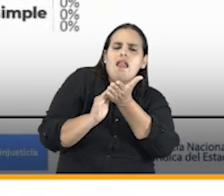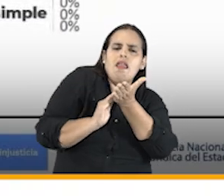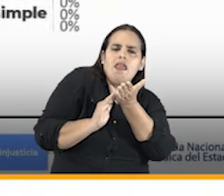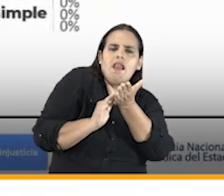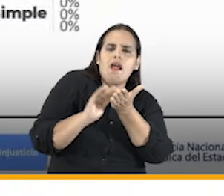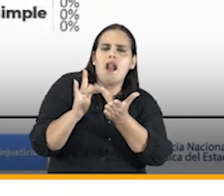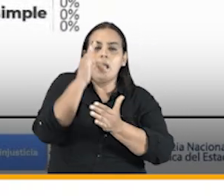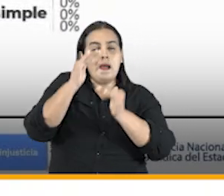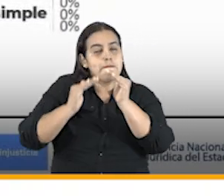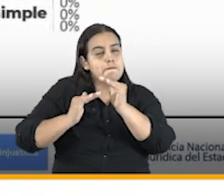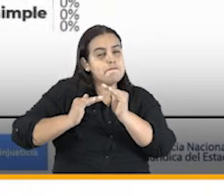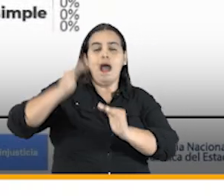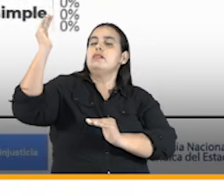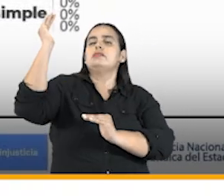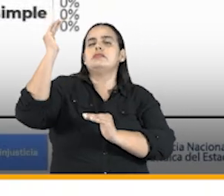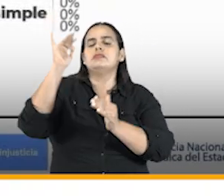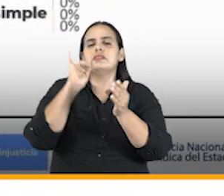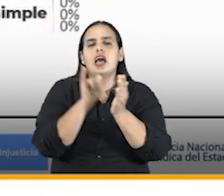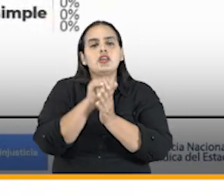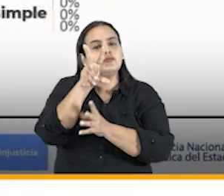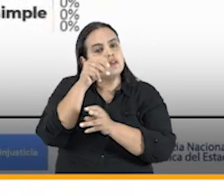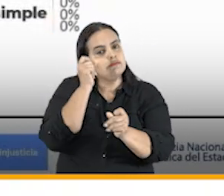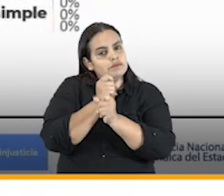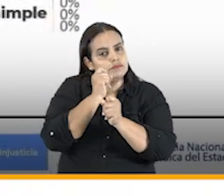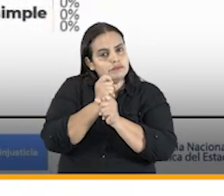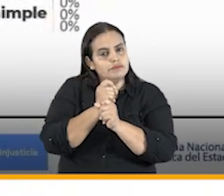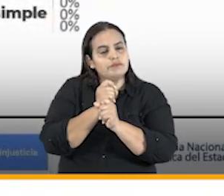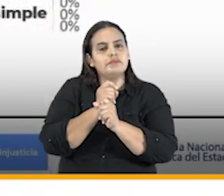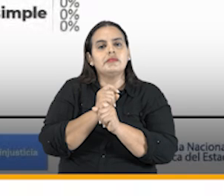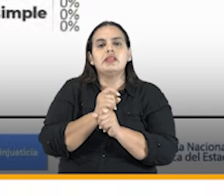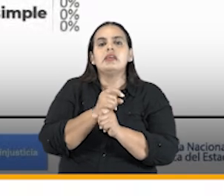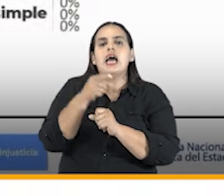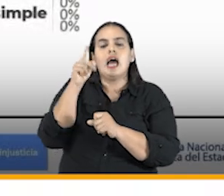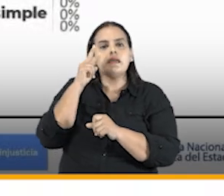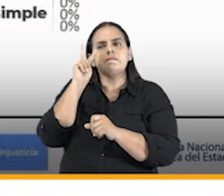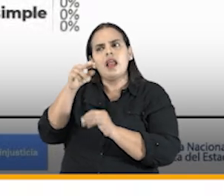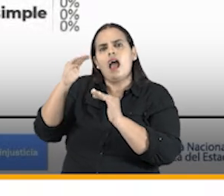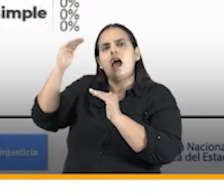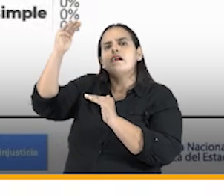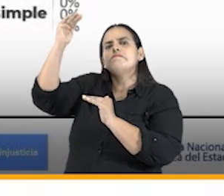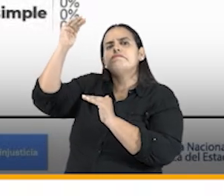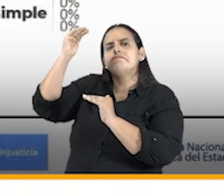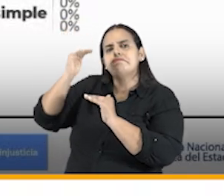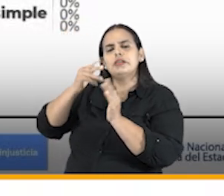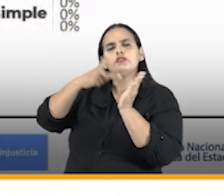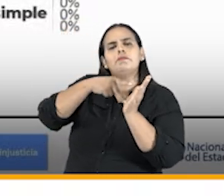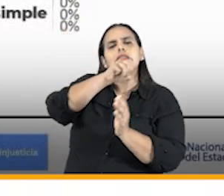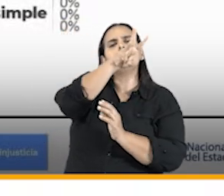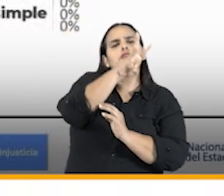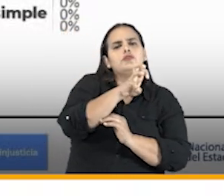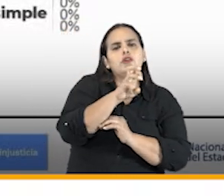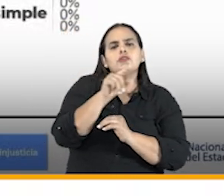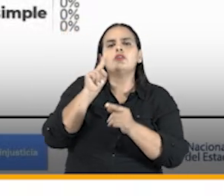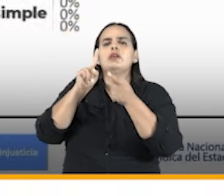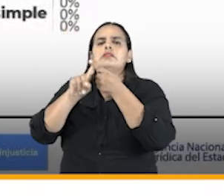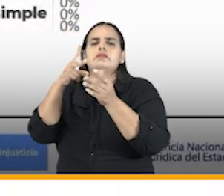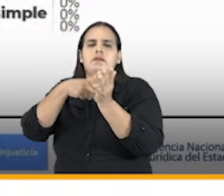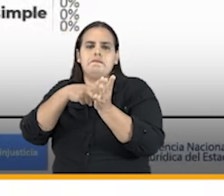volumen entre los no laborales, notándose una disminución entre el 2018 y el 2020 de un 2%.